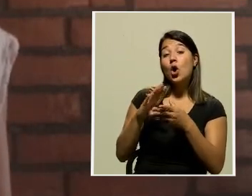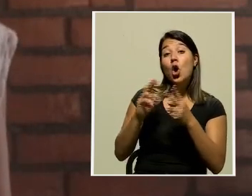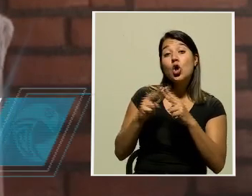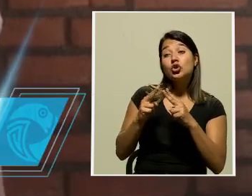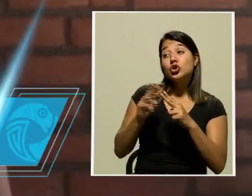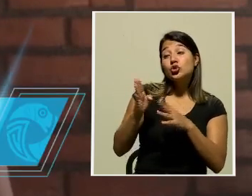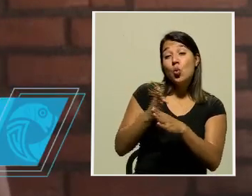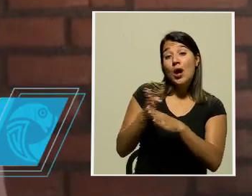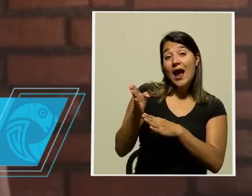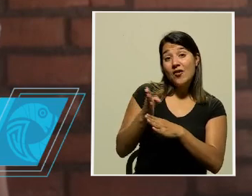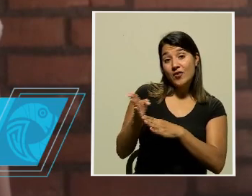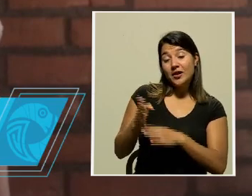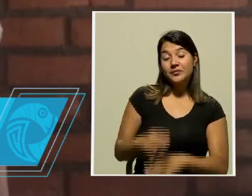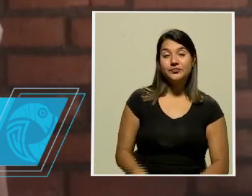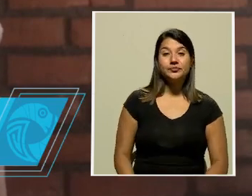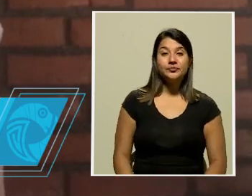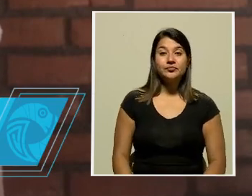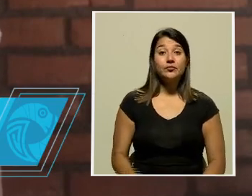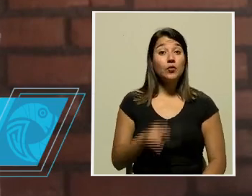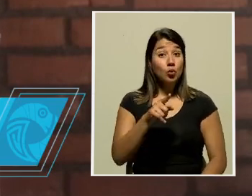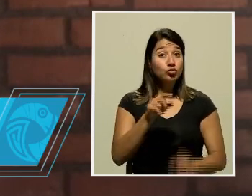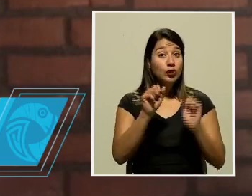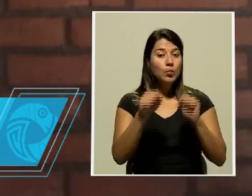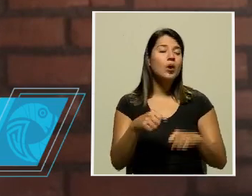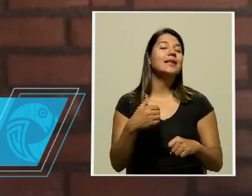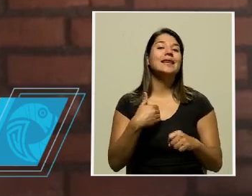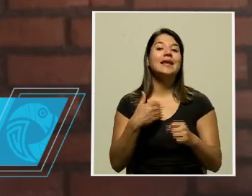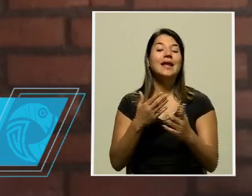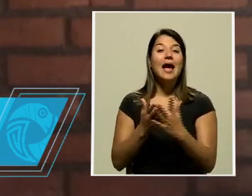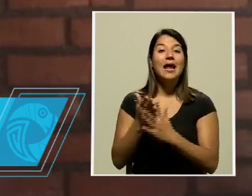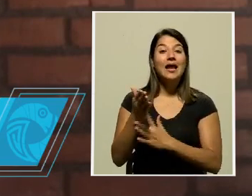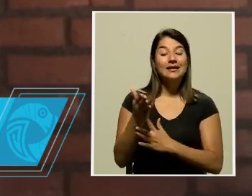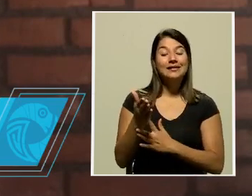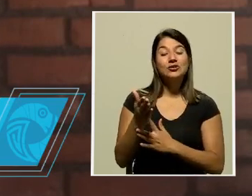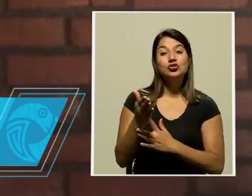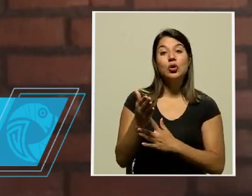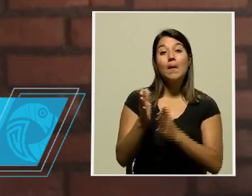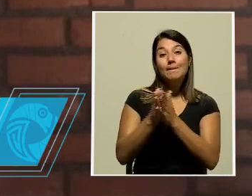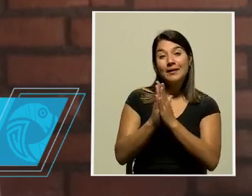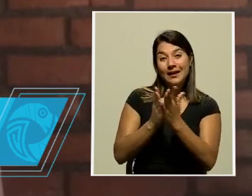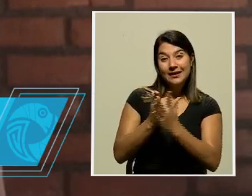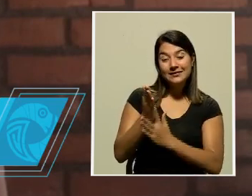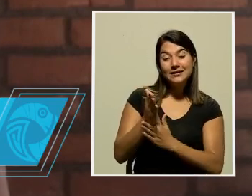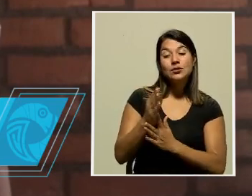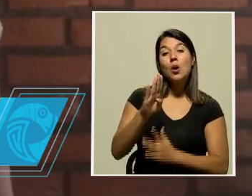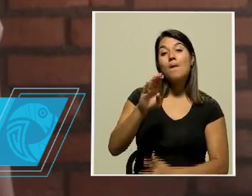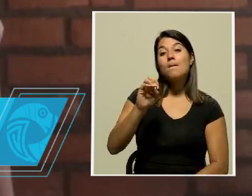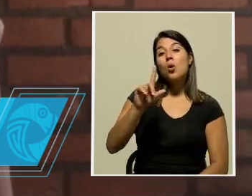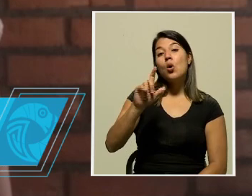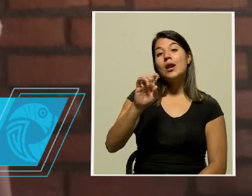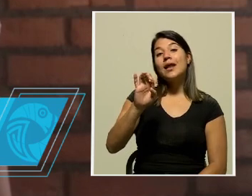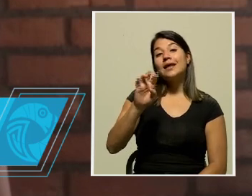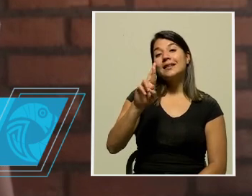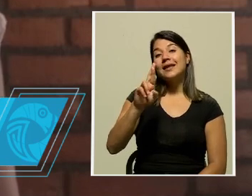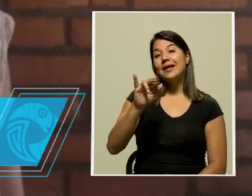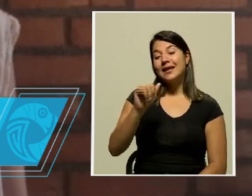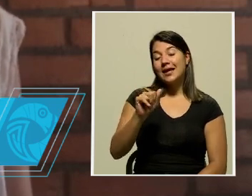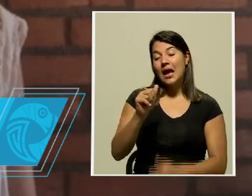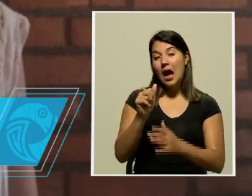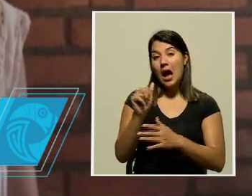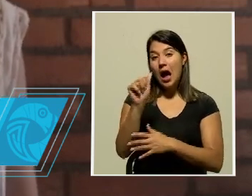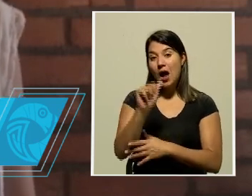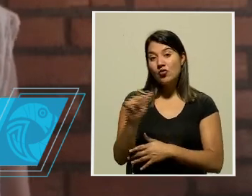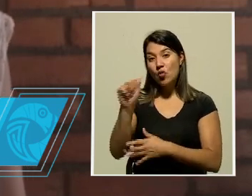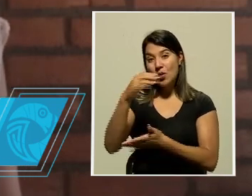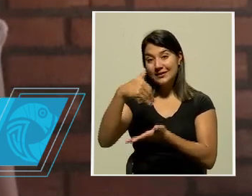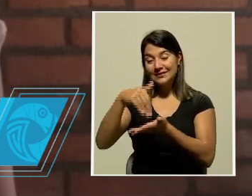contado en primera persona. Pueden solicitar el acceso al correo boletería arroba centro de cine punto go punto cr,